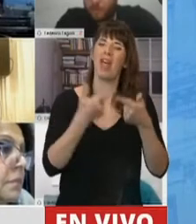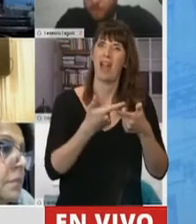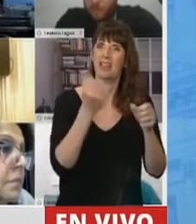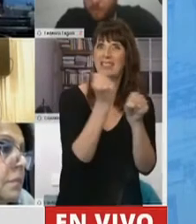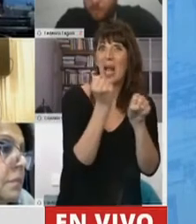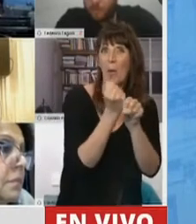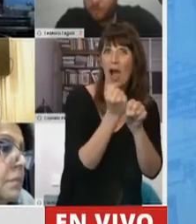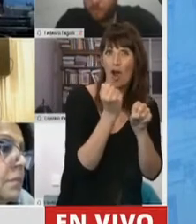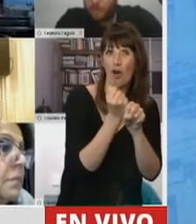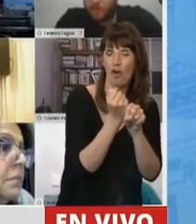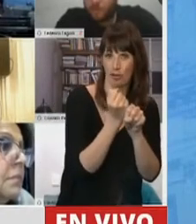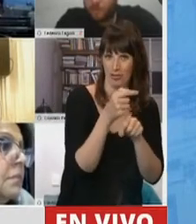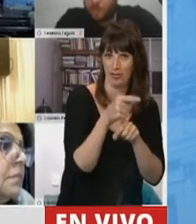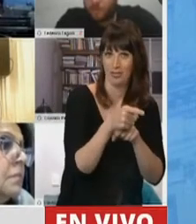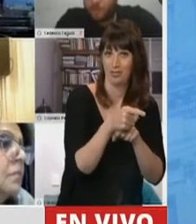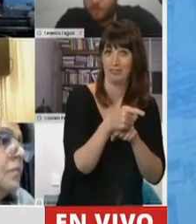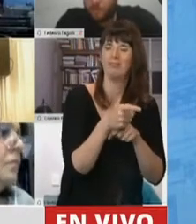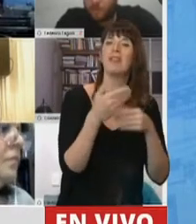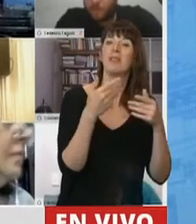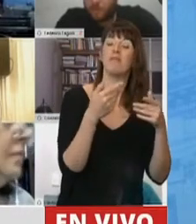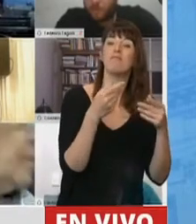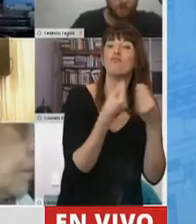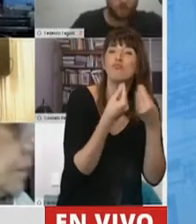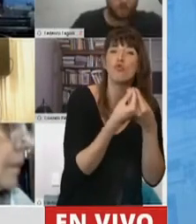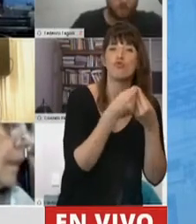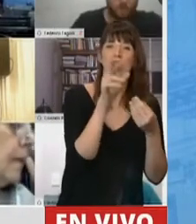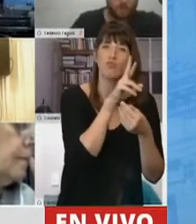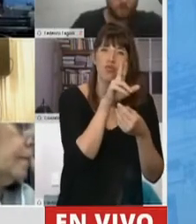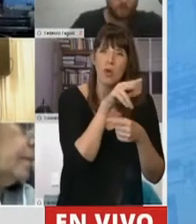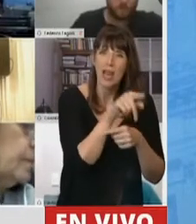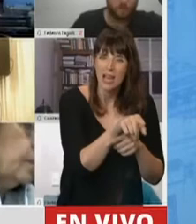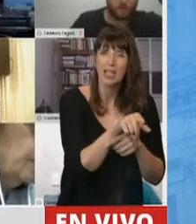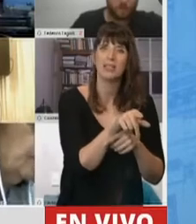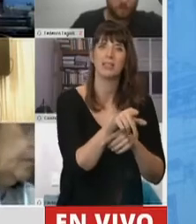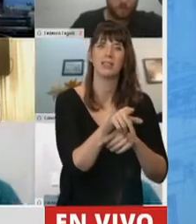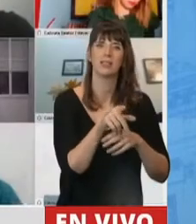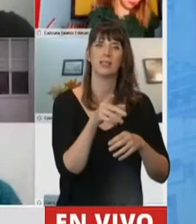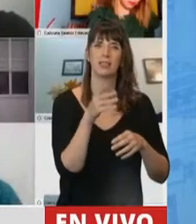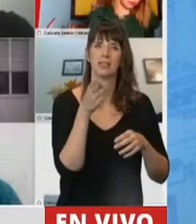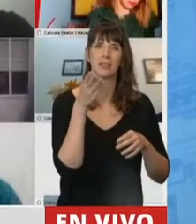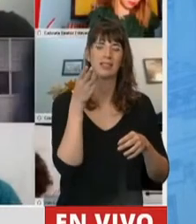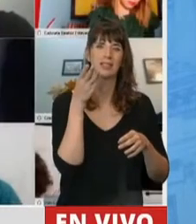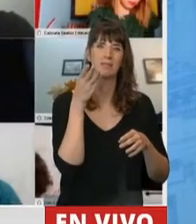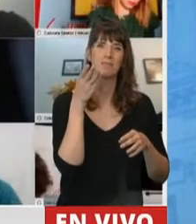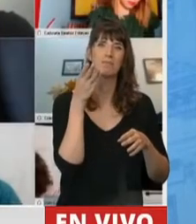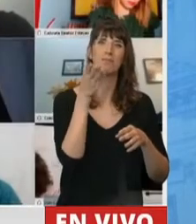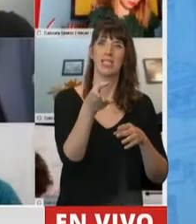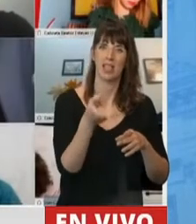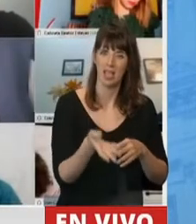muchas mujeres planteaban su conveniencia de elegir entre